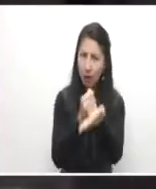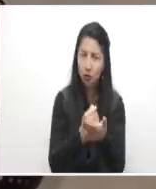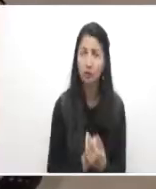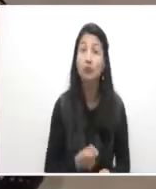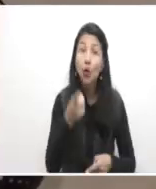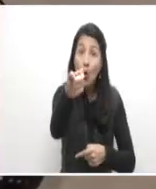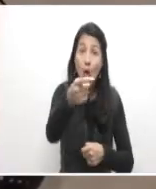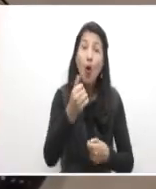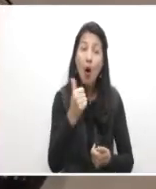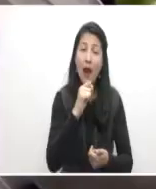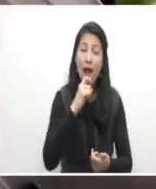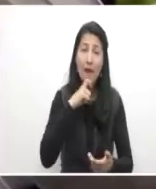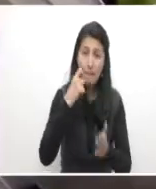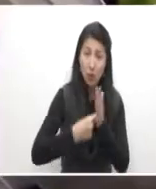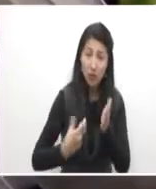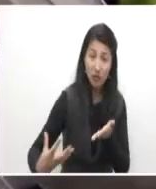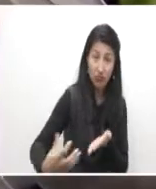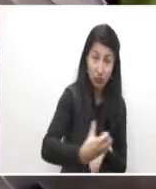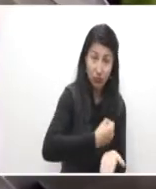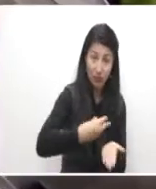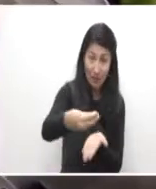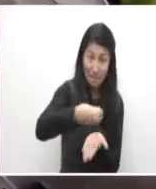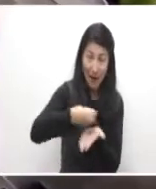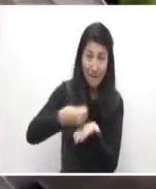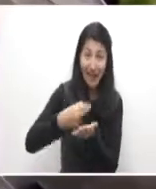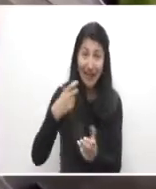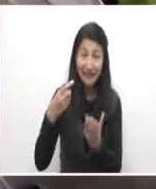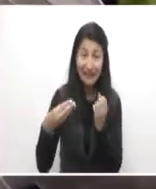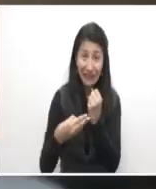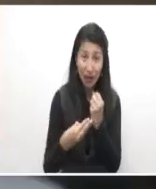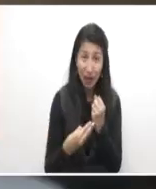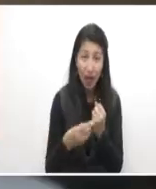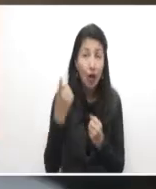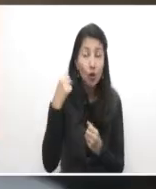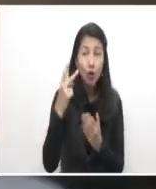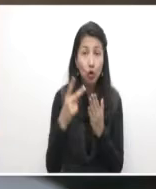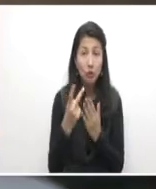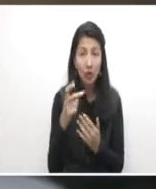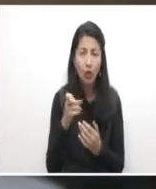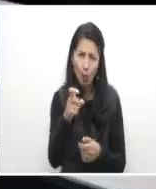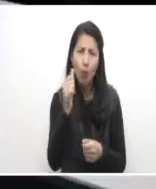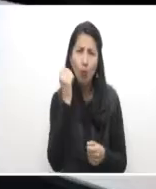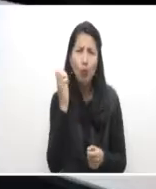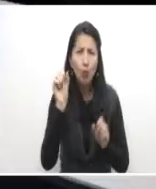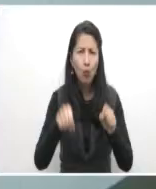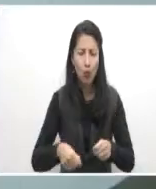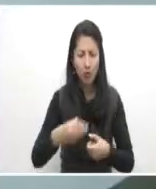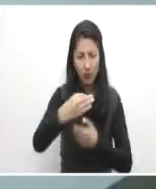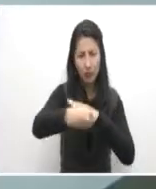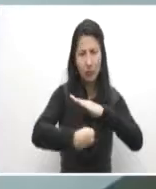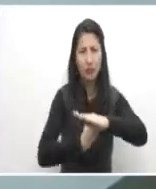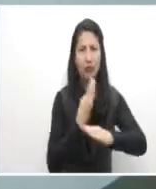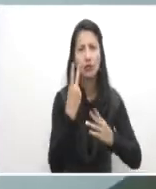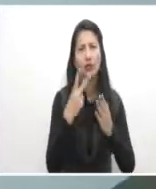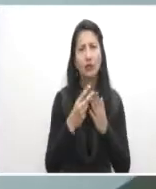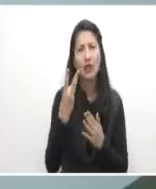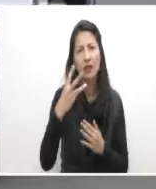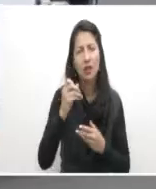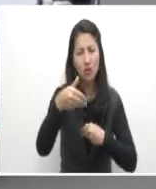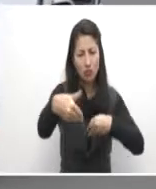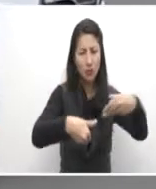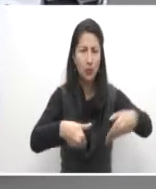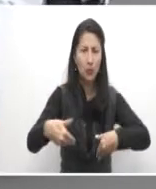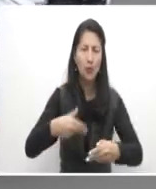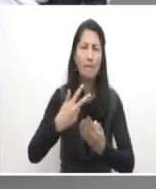En el año 2017, podrás participar en la convocatoria del 2018, presentando un proyecto de